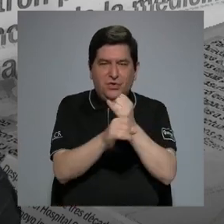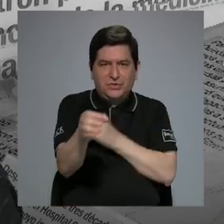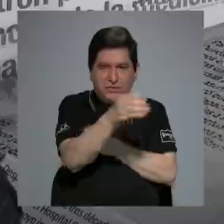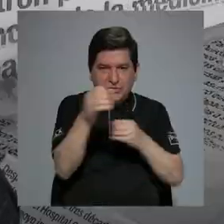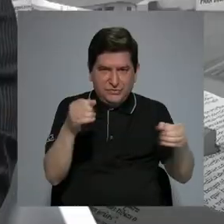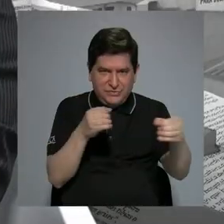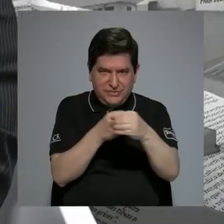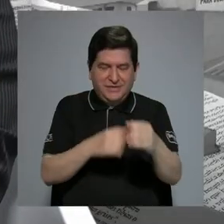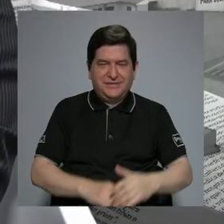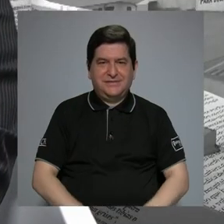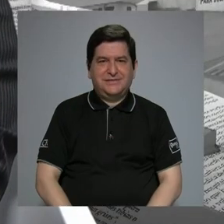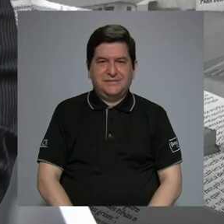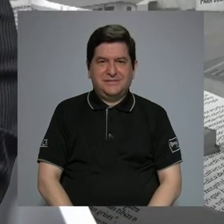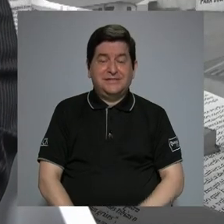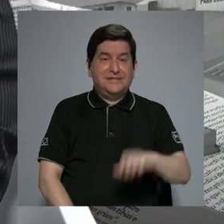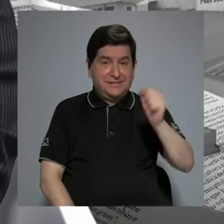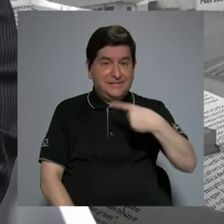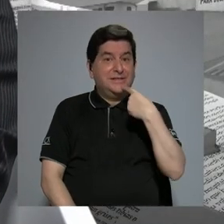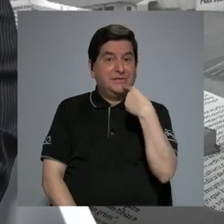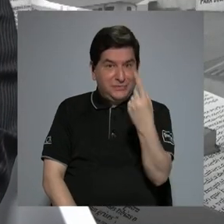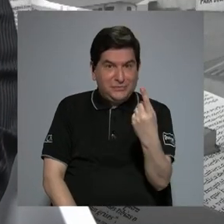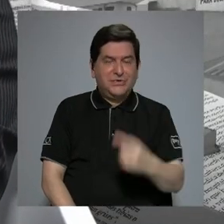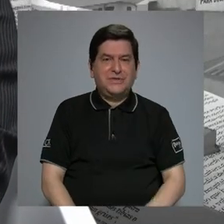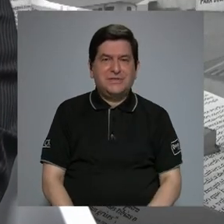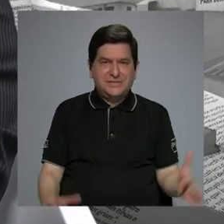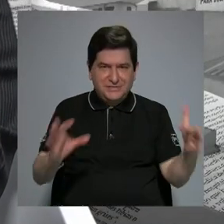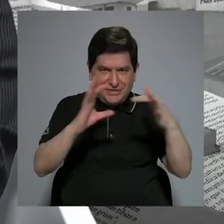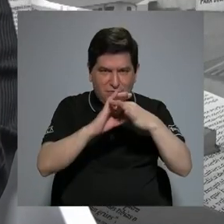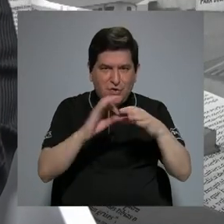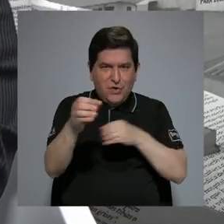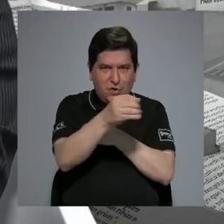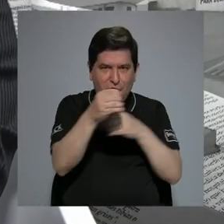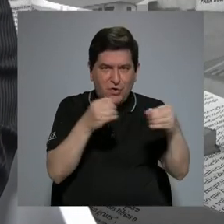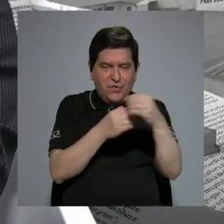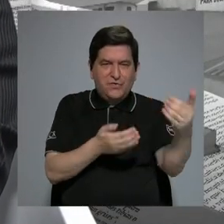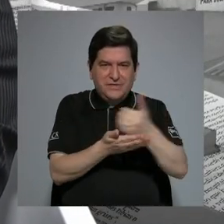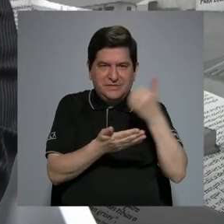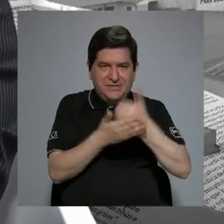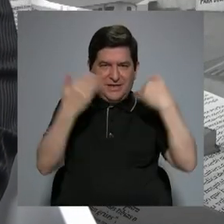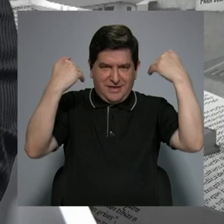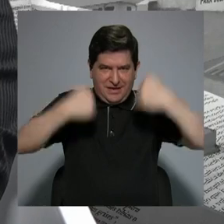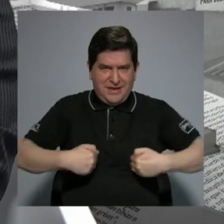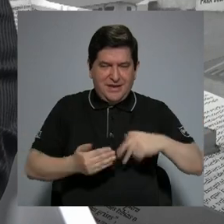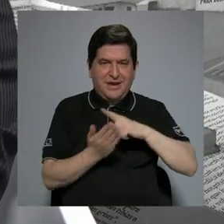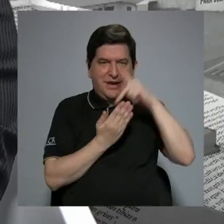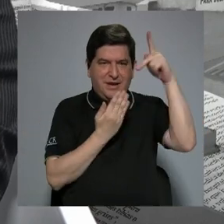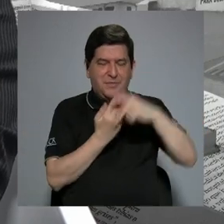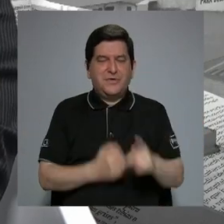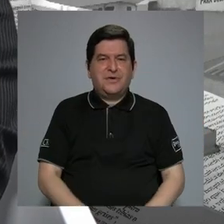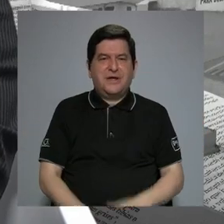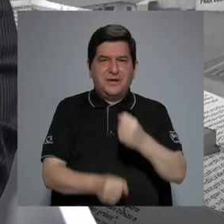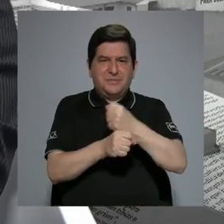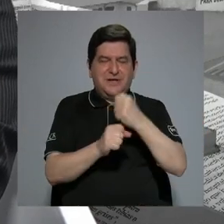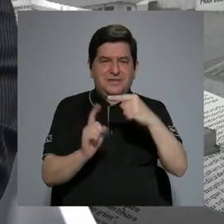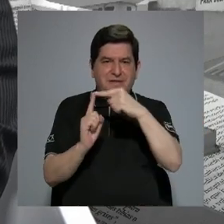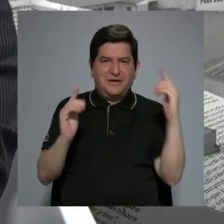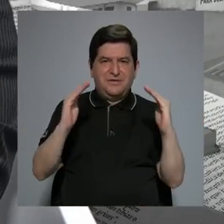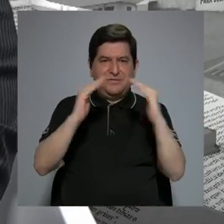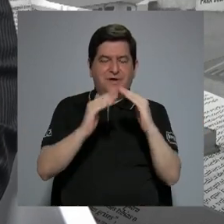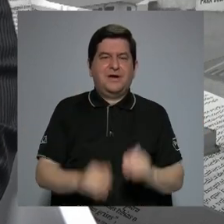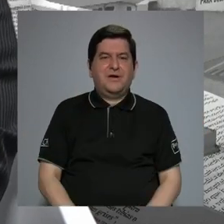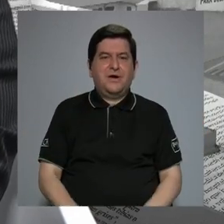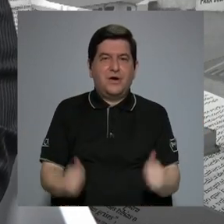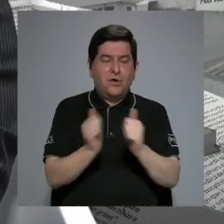organizaciones. Exactamente, tal como lo señalas, estamos coordinando desde la Oficina de Recursos Humanos el programa de teletrabajo con ITALAC, que